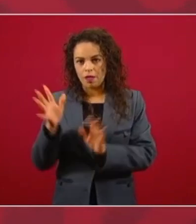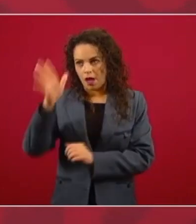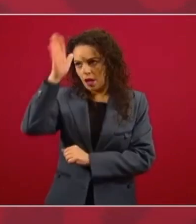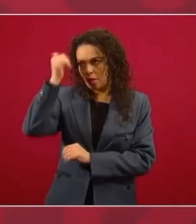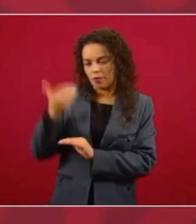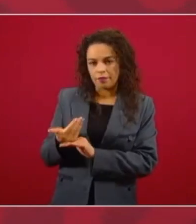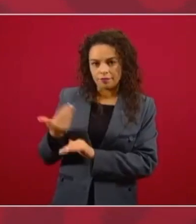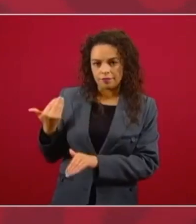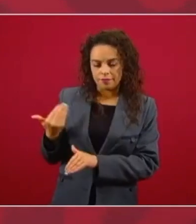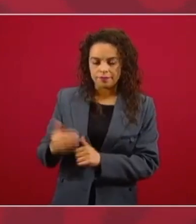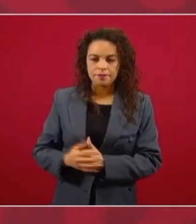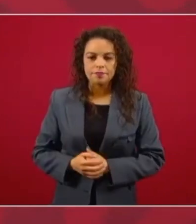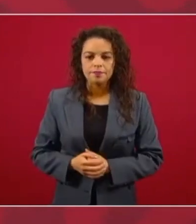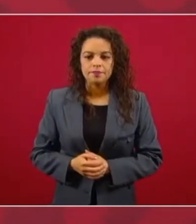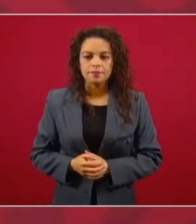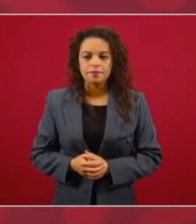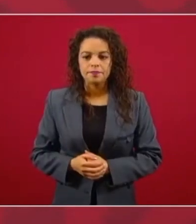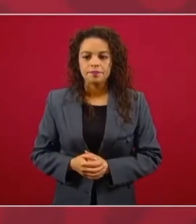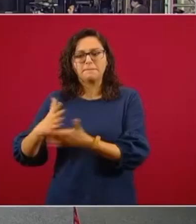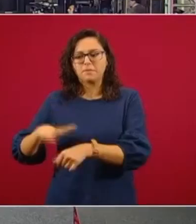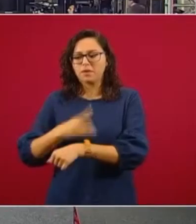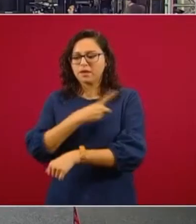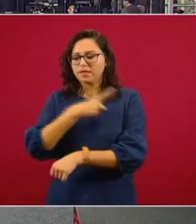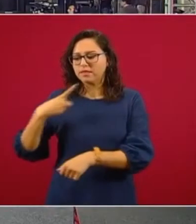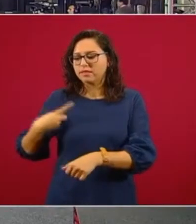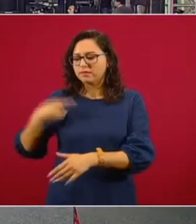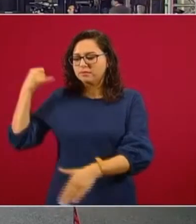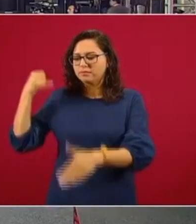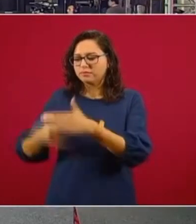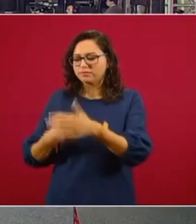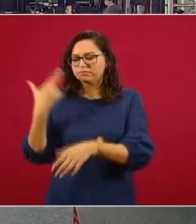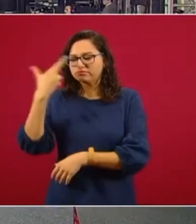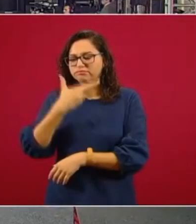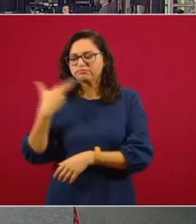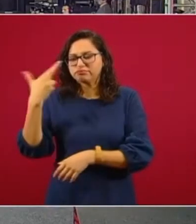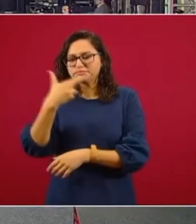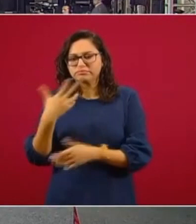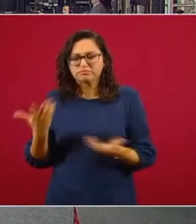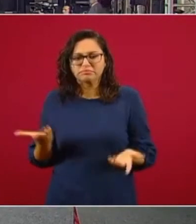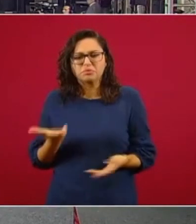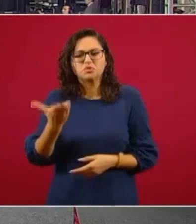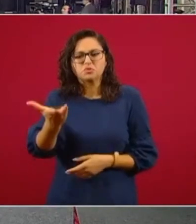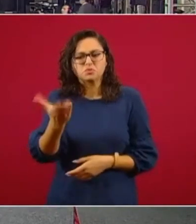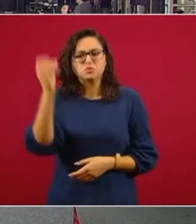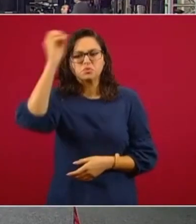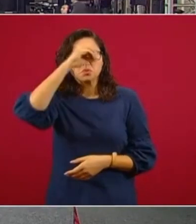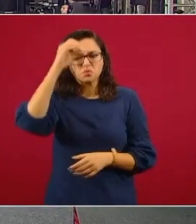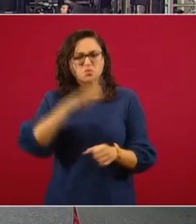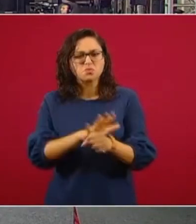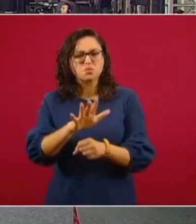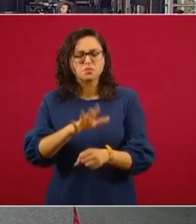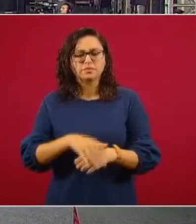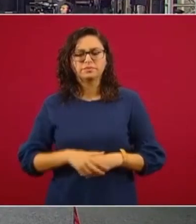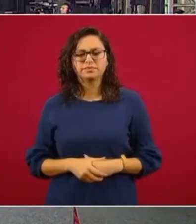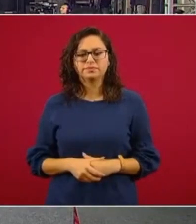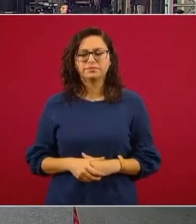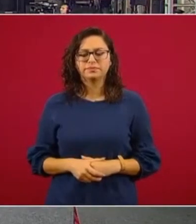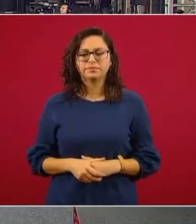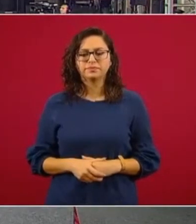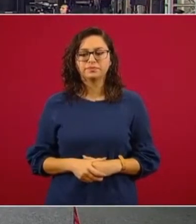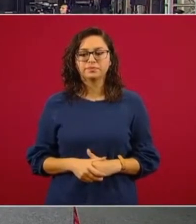encontrar una solución final a la pandemia que permita una reapertura amplia de las actividades económicas.